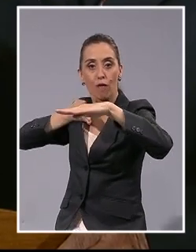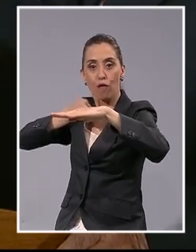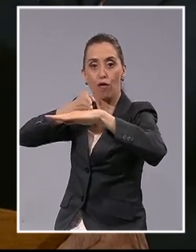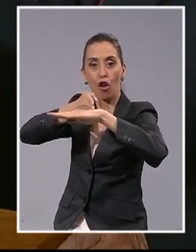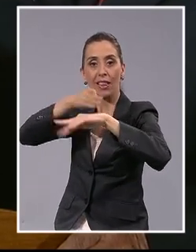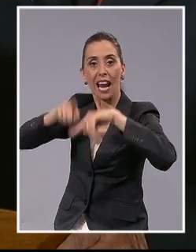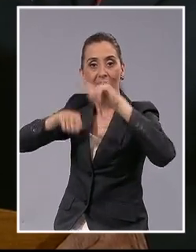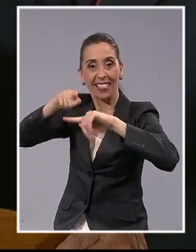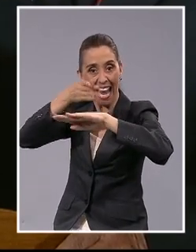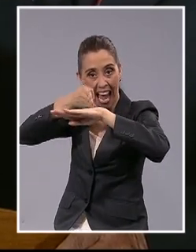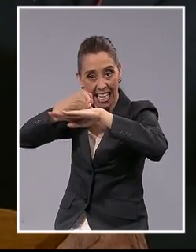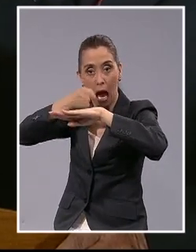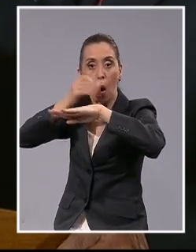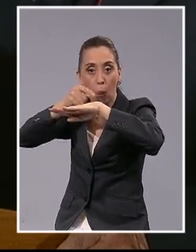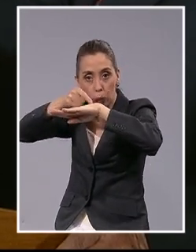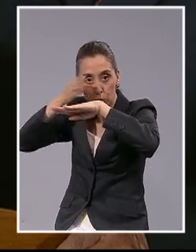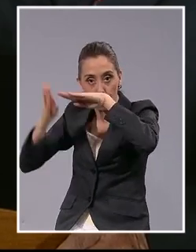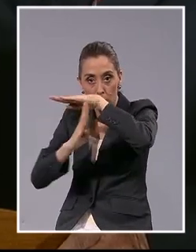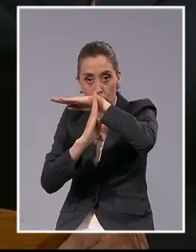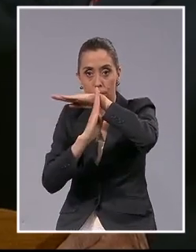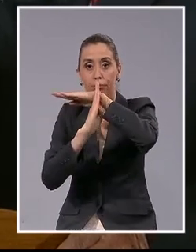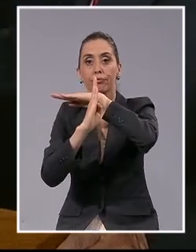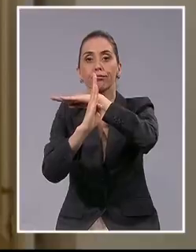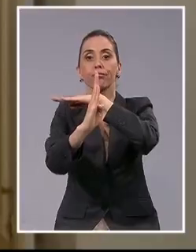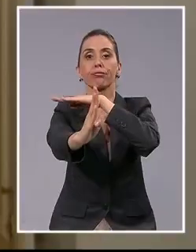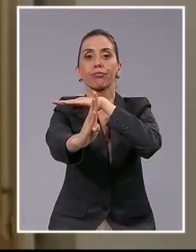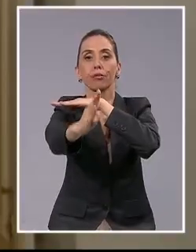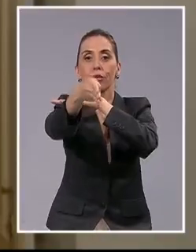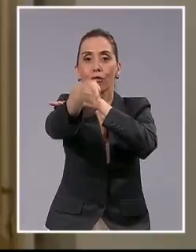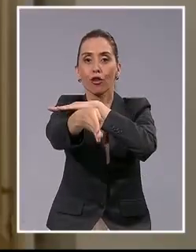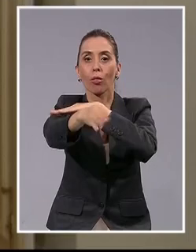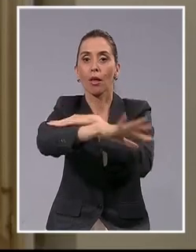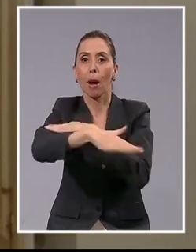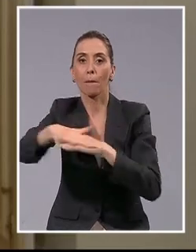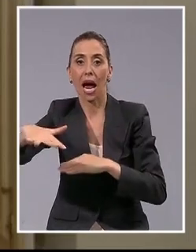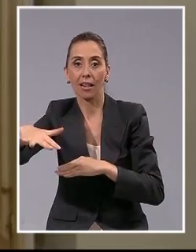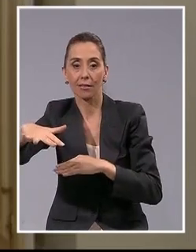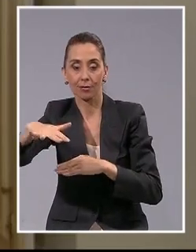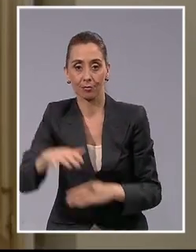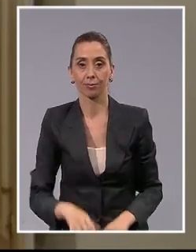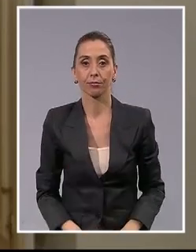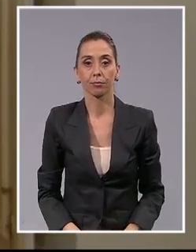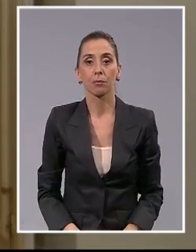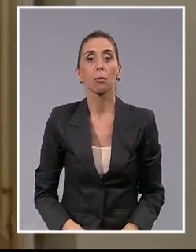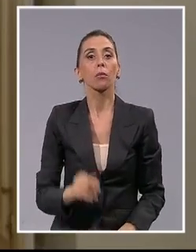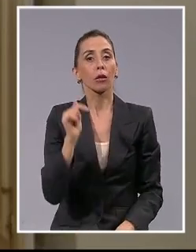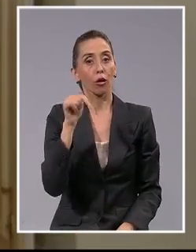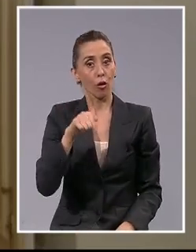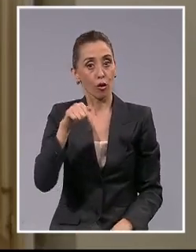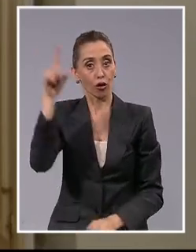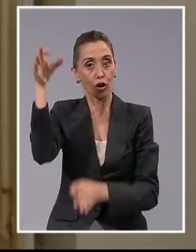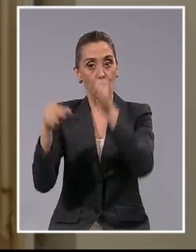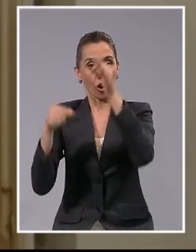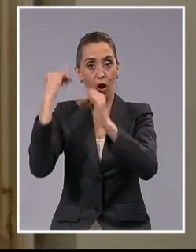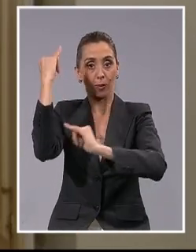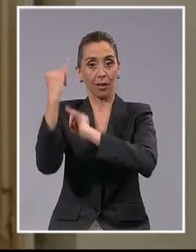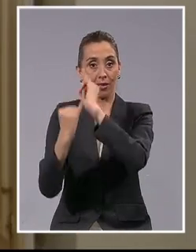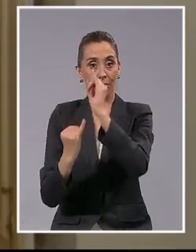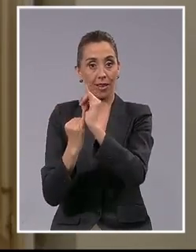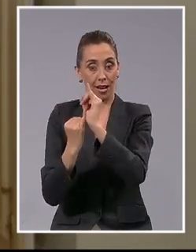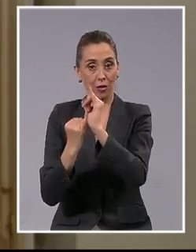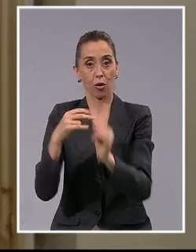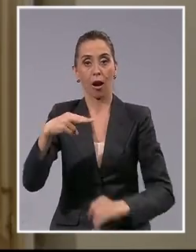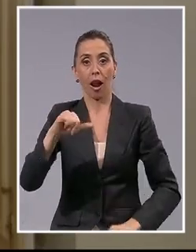terrestre y en consecuencia al comienzo de la frontera marítima. Hoy la Corte Internacional de